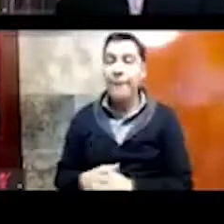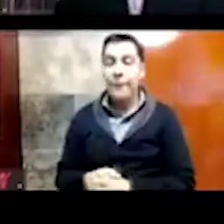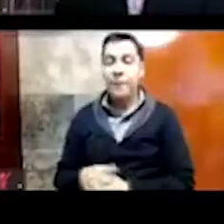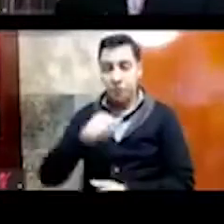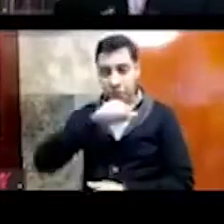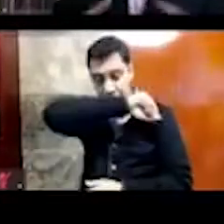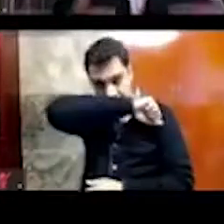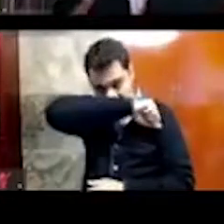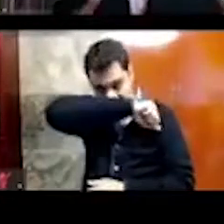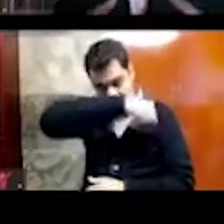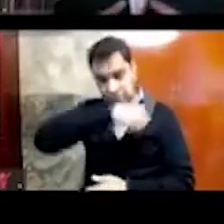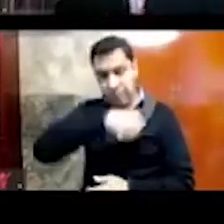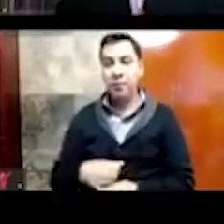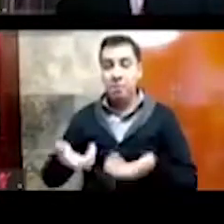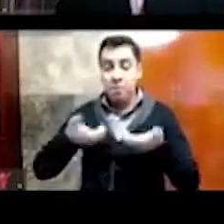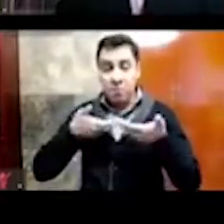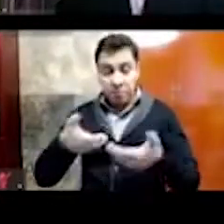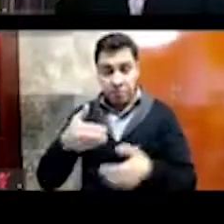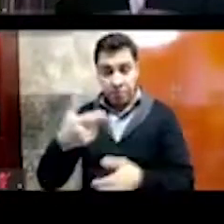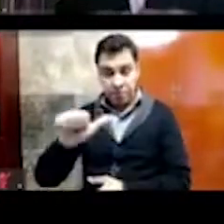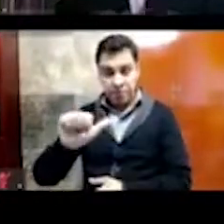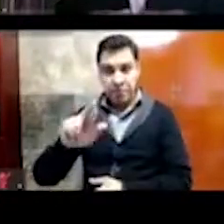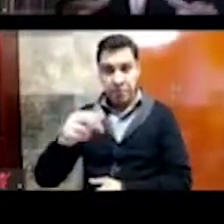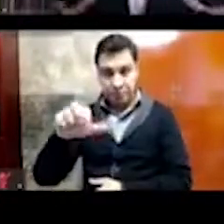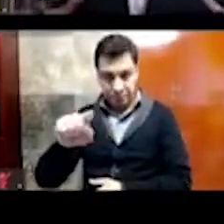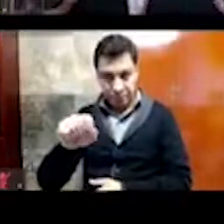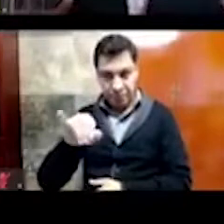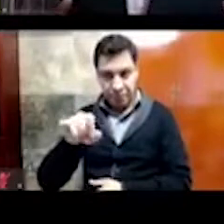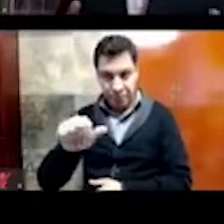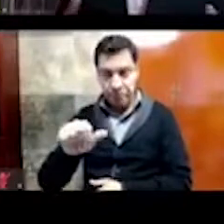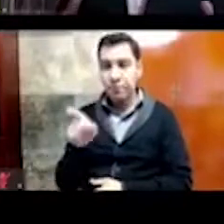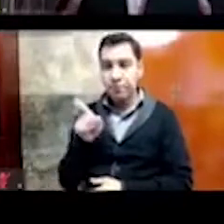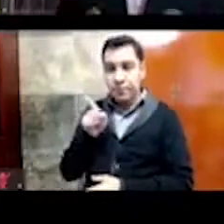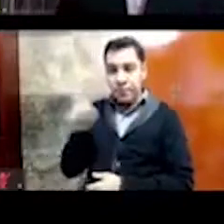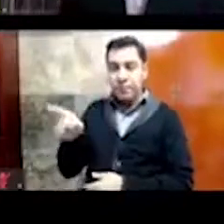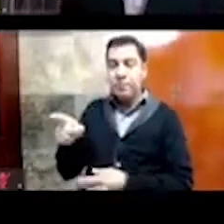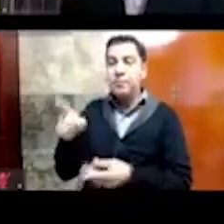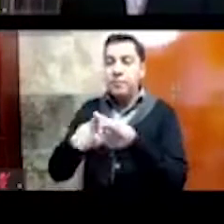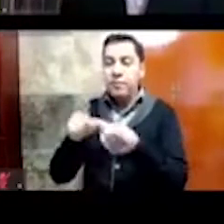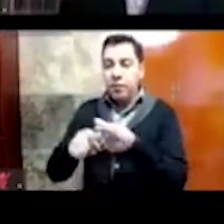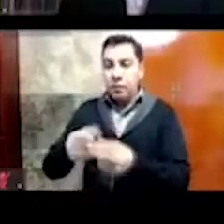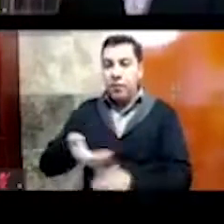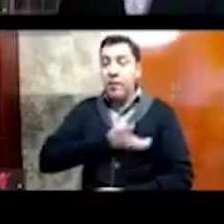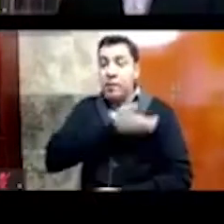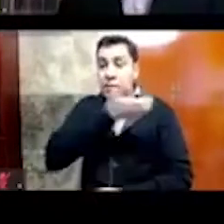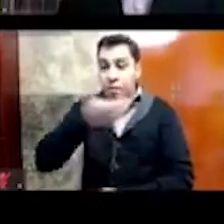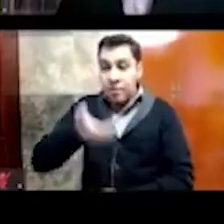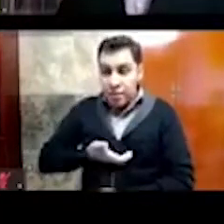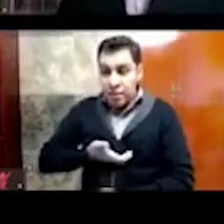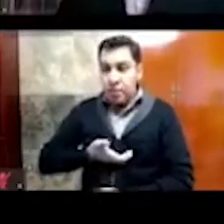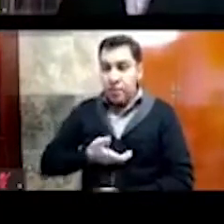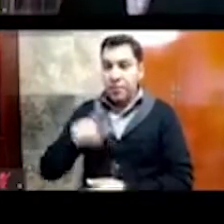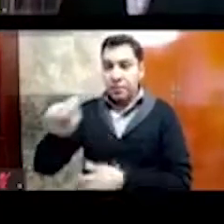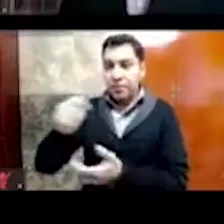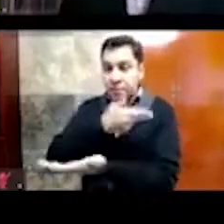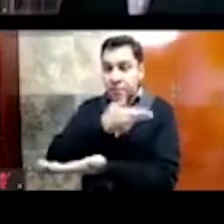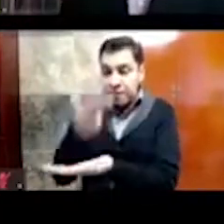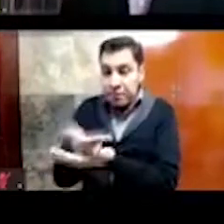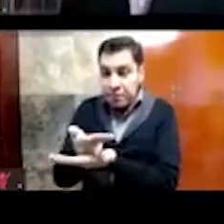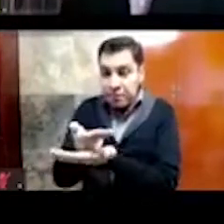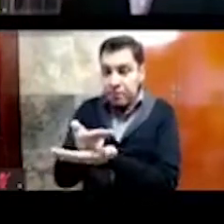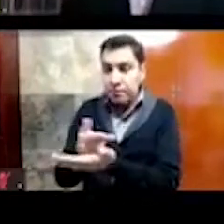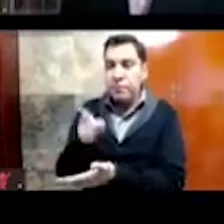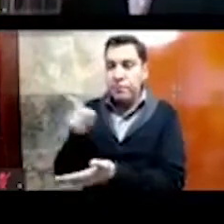que está en el costado norte del Templo Mayor, dentro del mismo centro ceremonial de la ciudad de Tenochtitla, y que